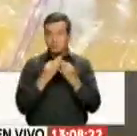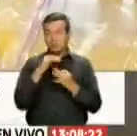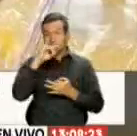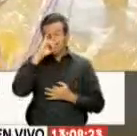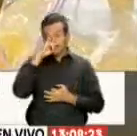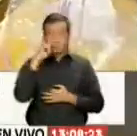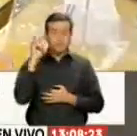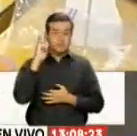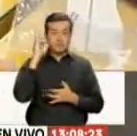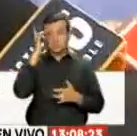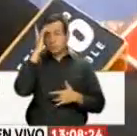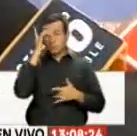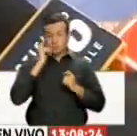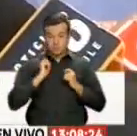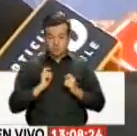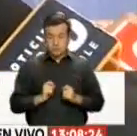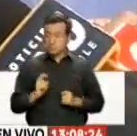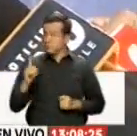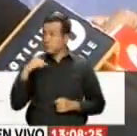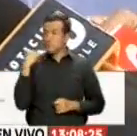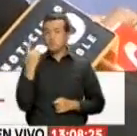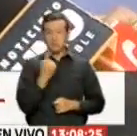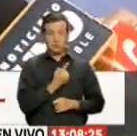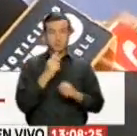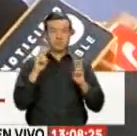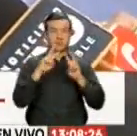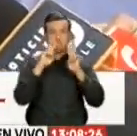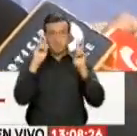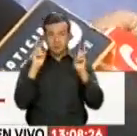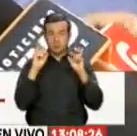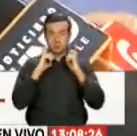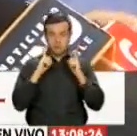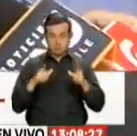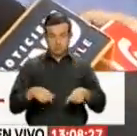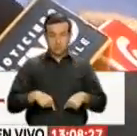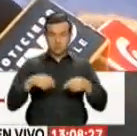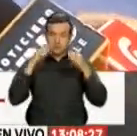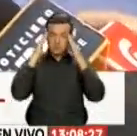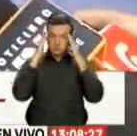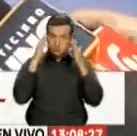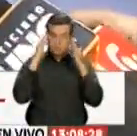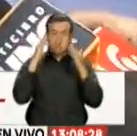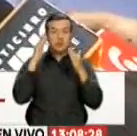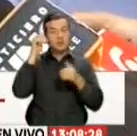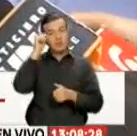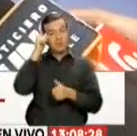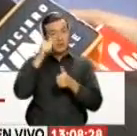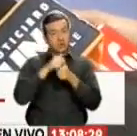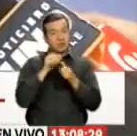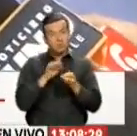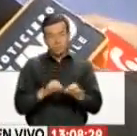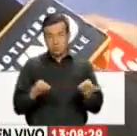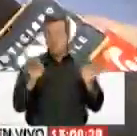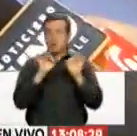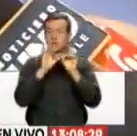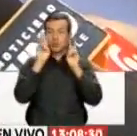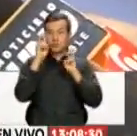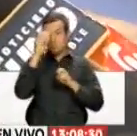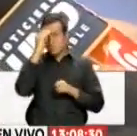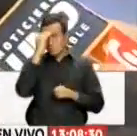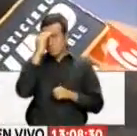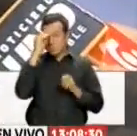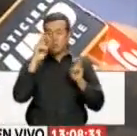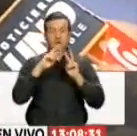niños con esta enfermedad. Nosotros estamos con el tema de la salud, lógicamente, pero no se olviden que también es importante el tema de la educación,